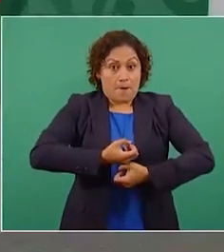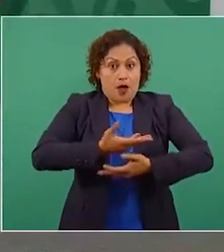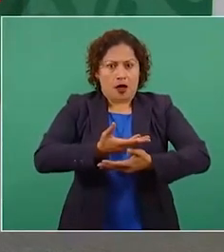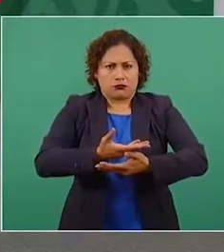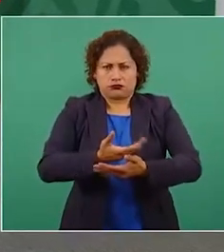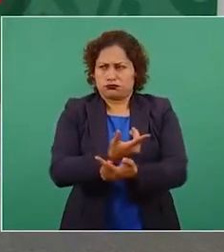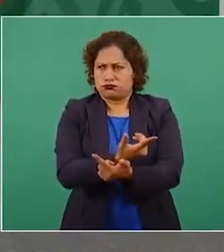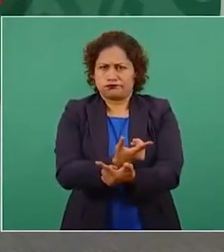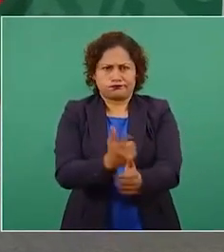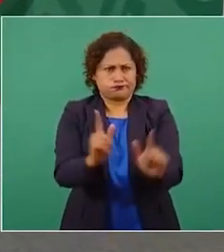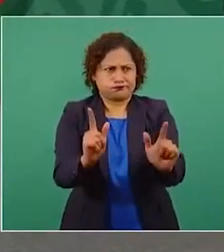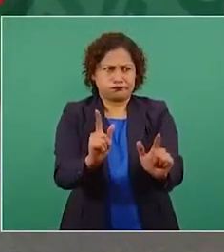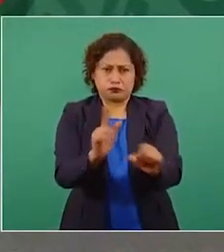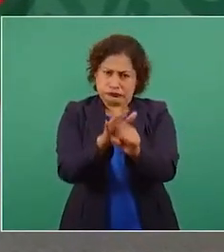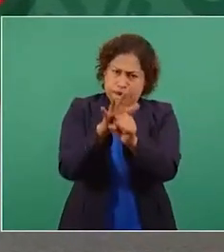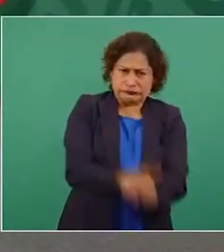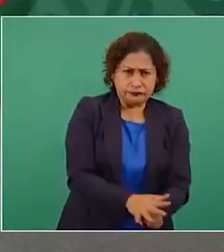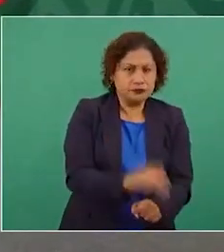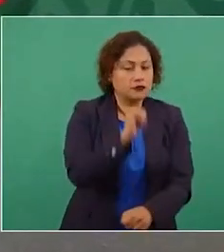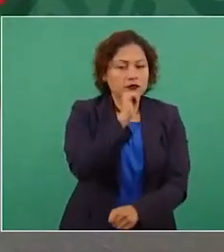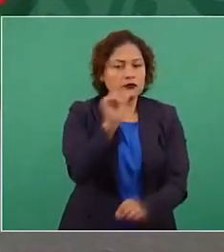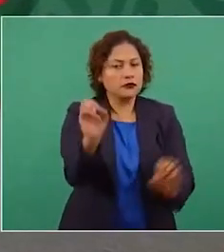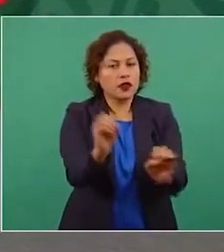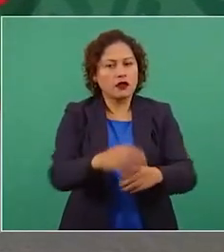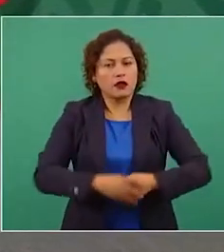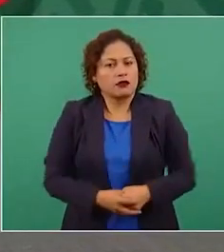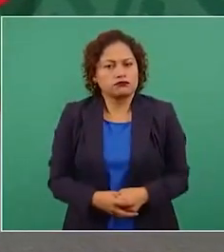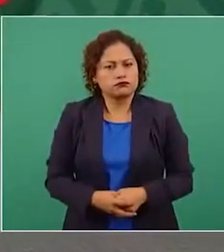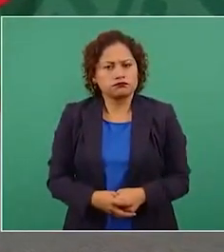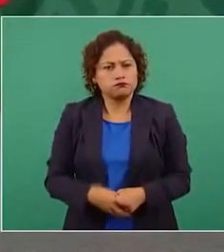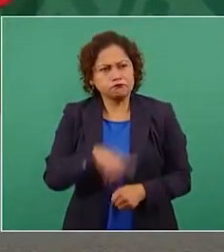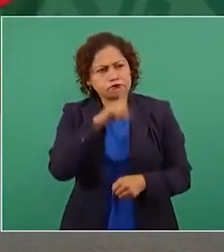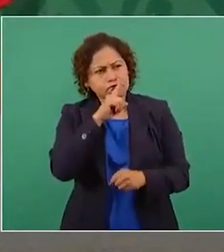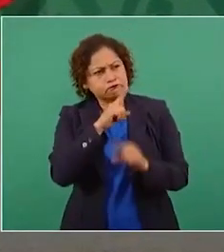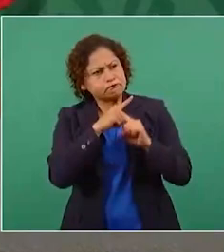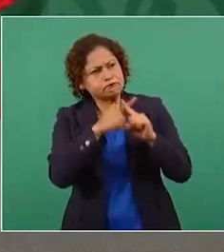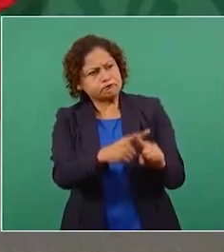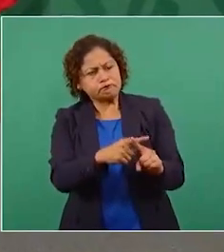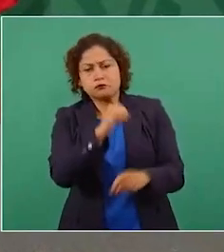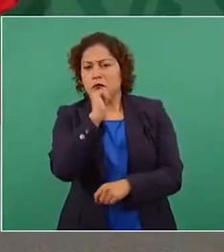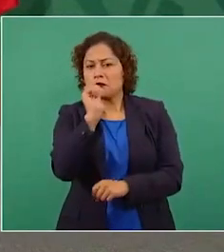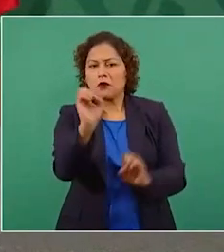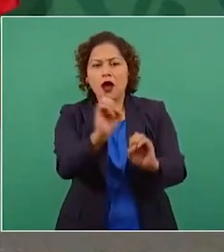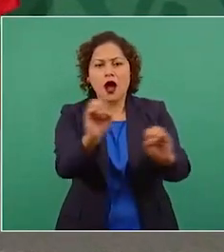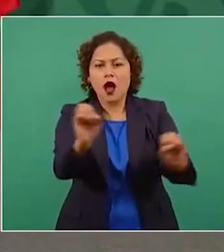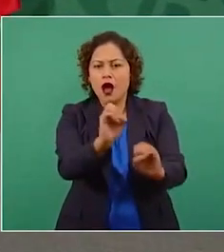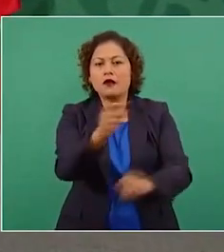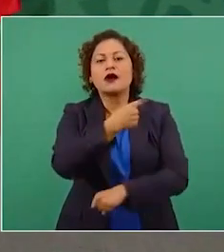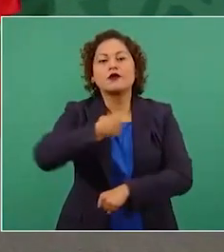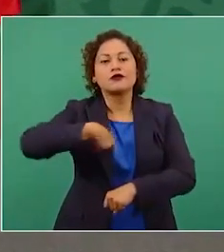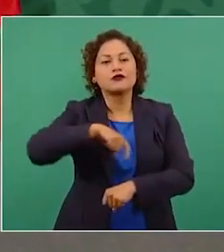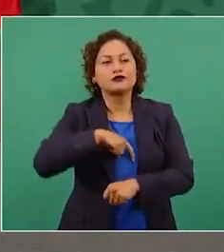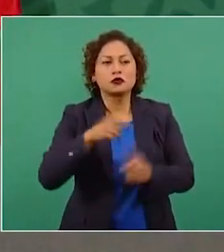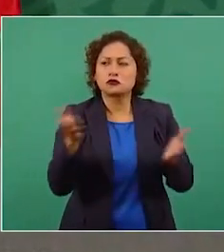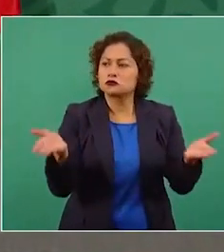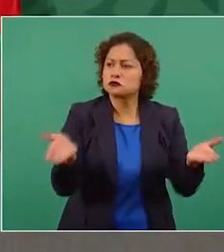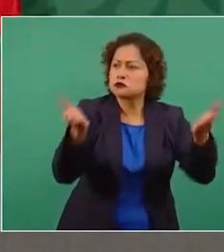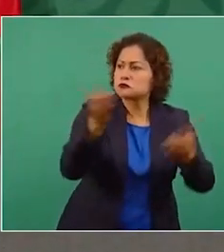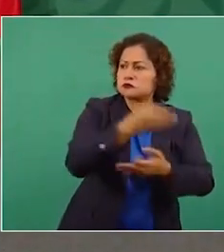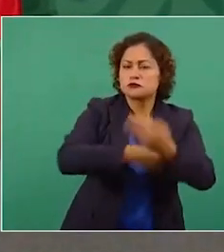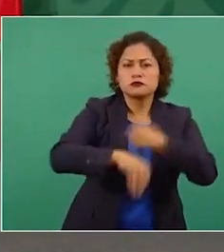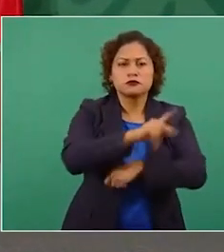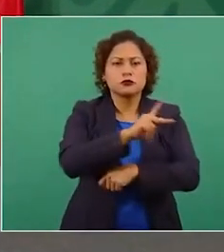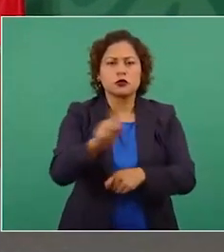que van a garantizar siempre las libertades. Nada más